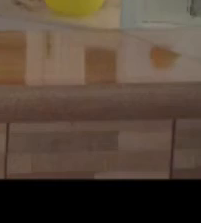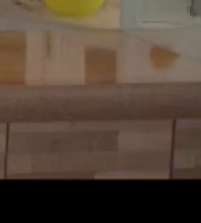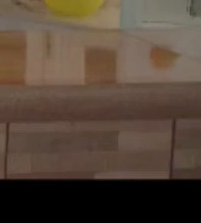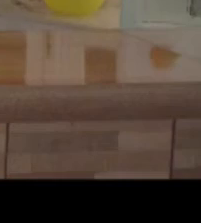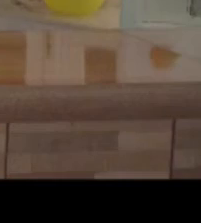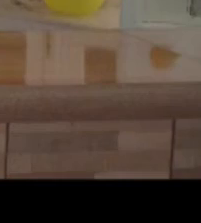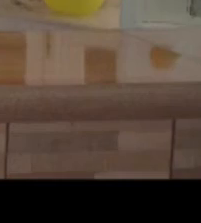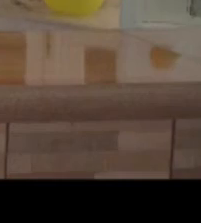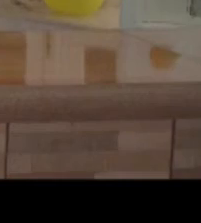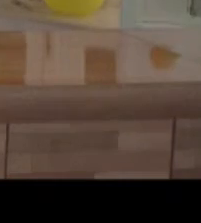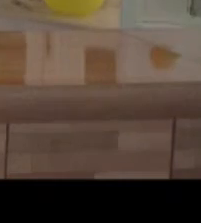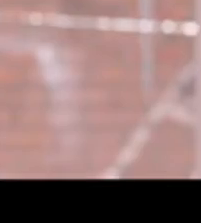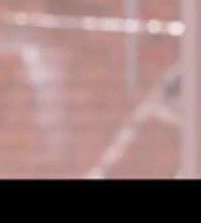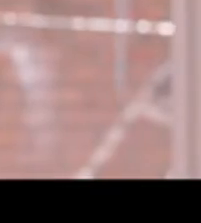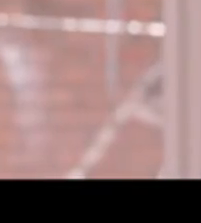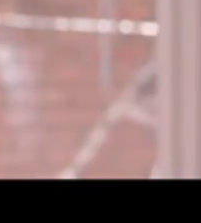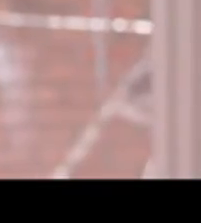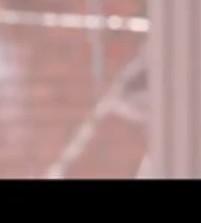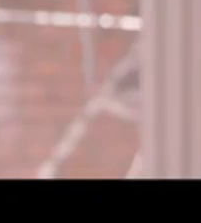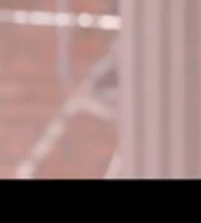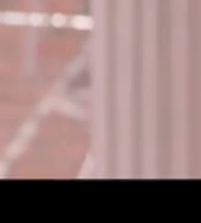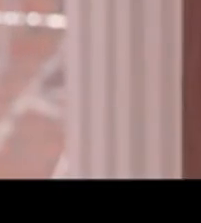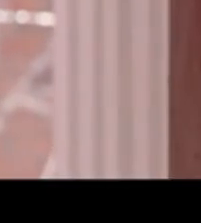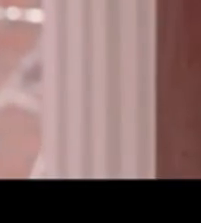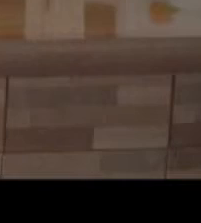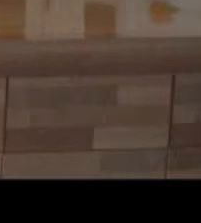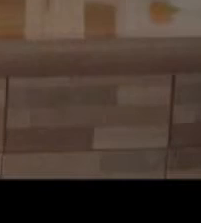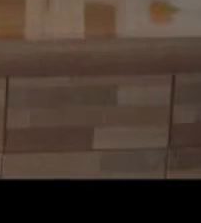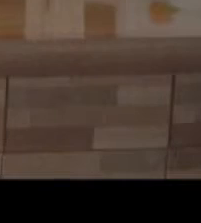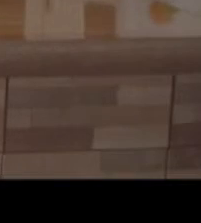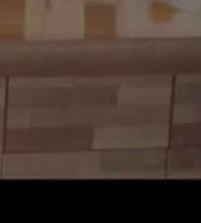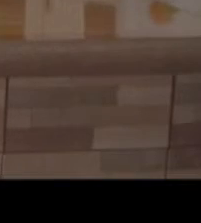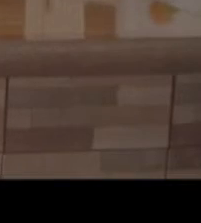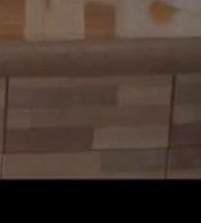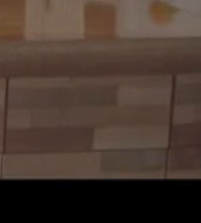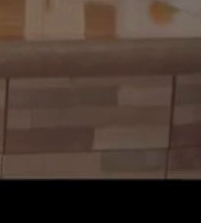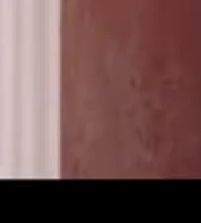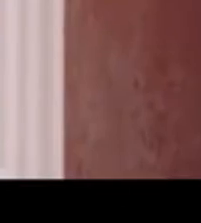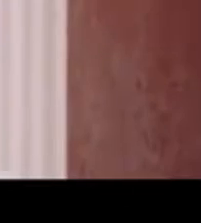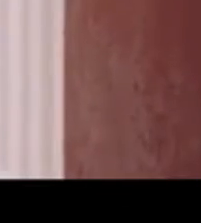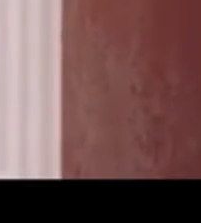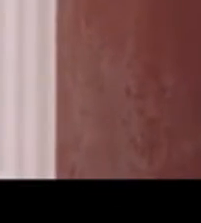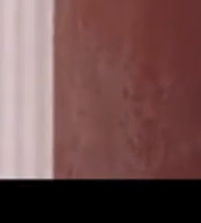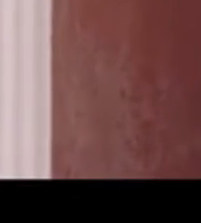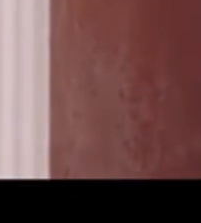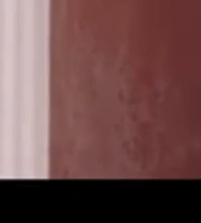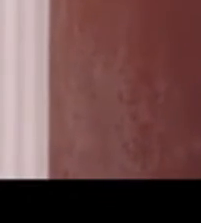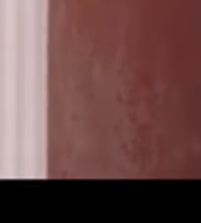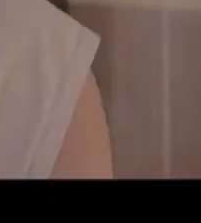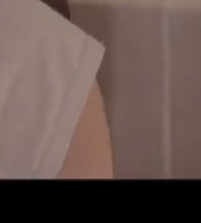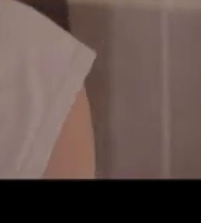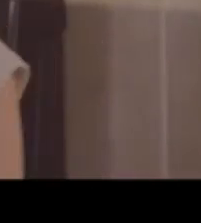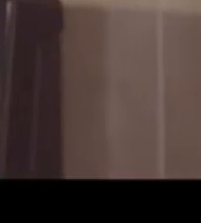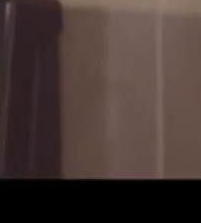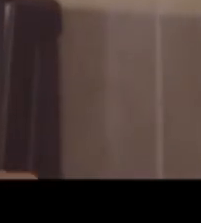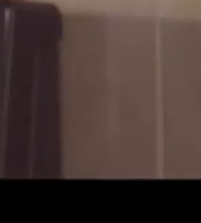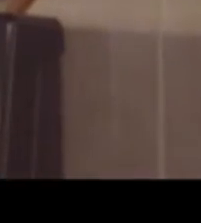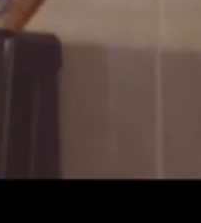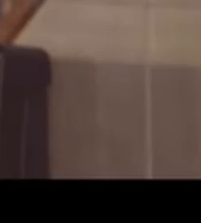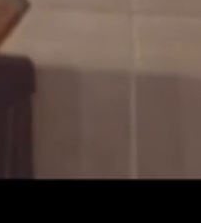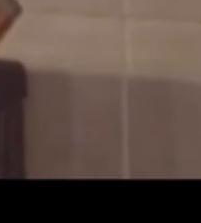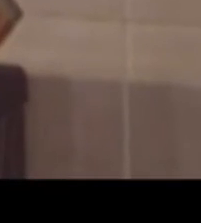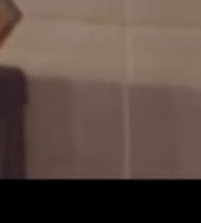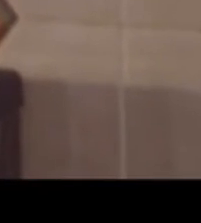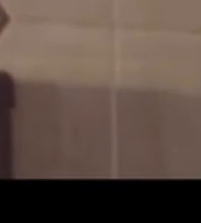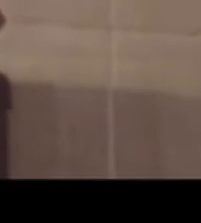Ese es el legado de vida mejor. Y dale con estos. ¿Vos no crees que estamos mejor? Vida mejor para los políticos. Ay, papá, hace